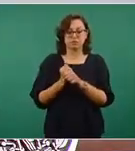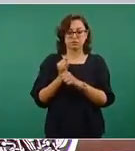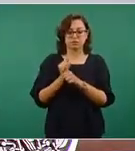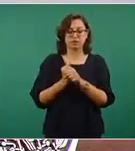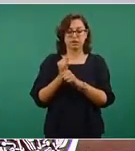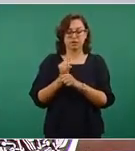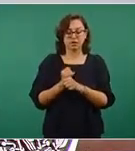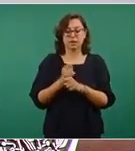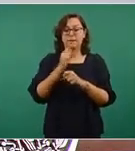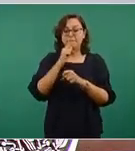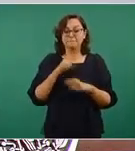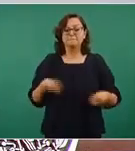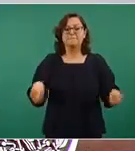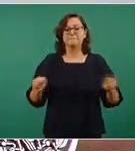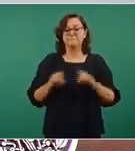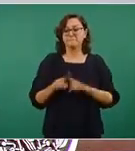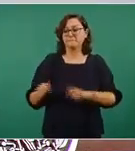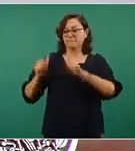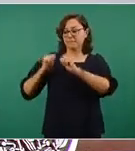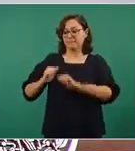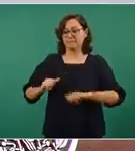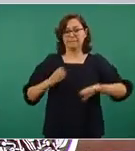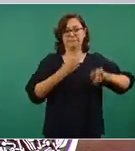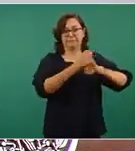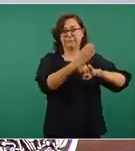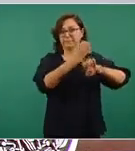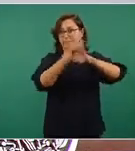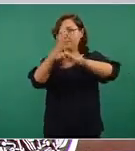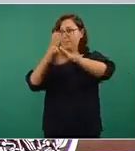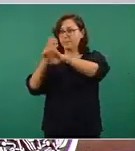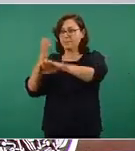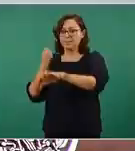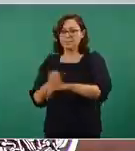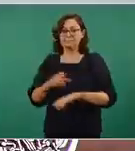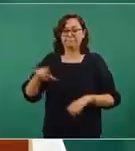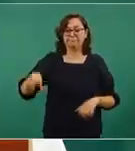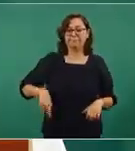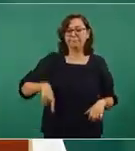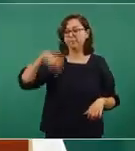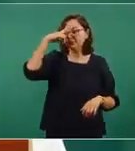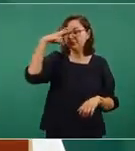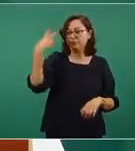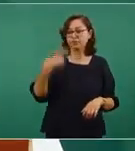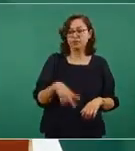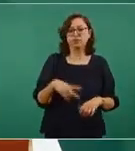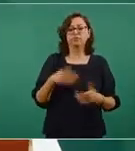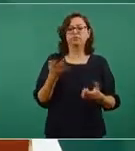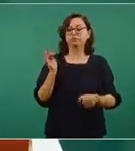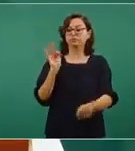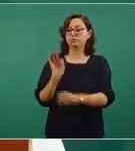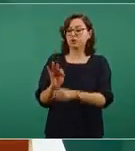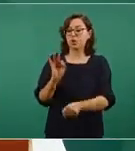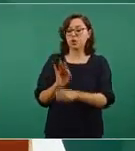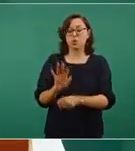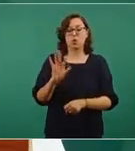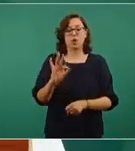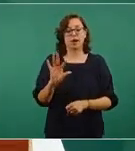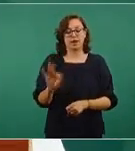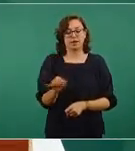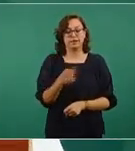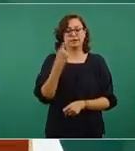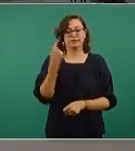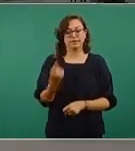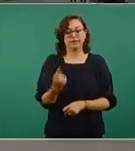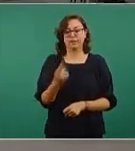autoridades estatales, el Gobierno de México ha brindado medidas de protección a 41 candidatos, de los cuales